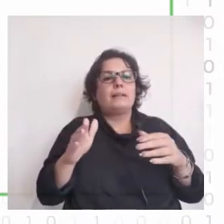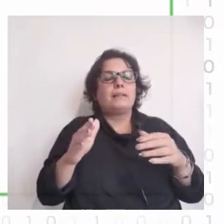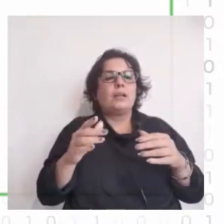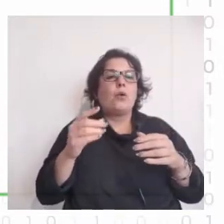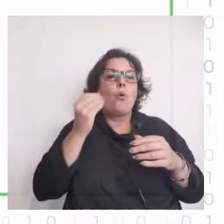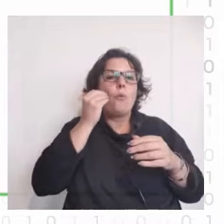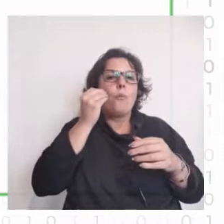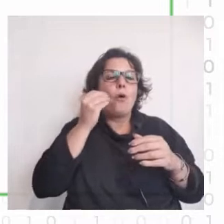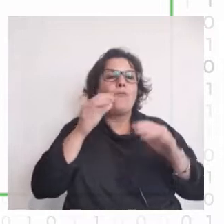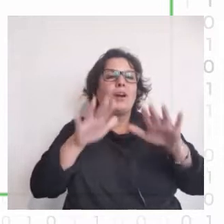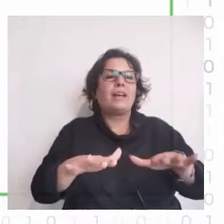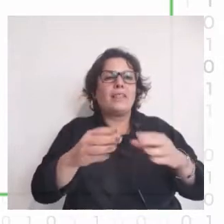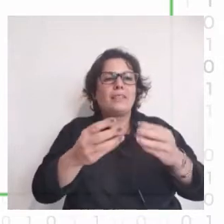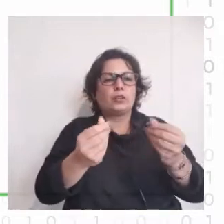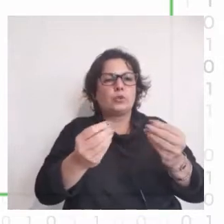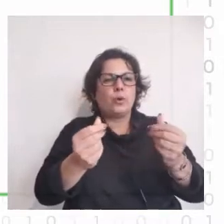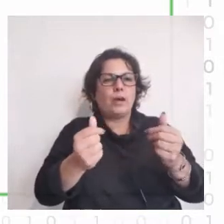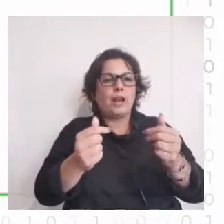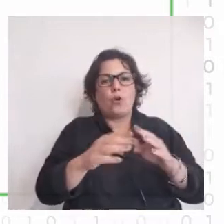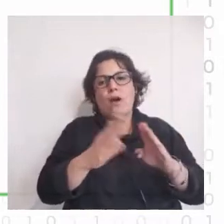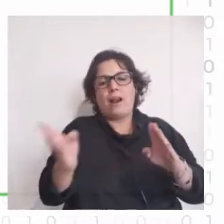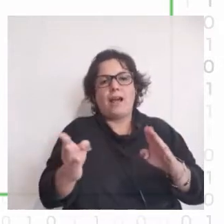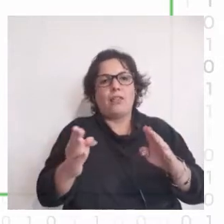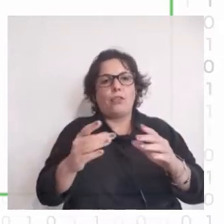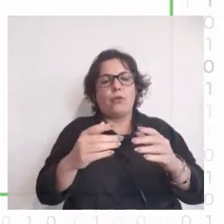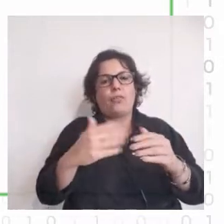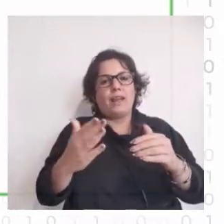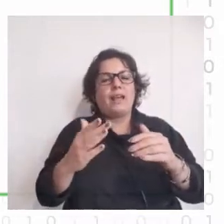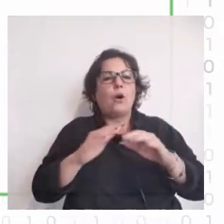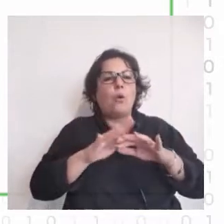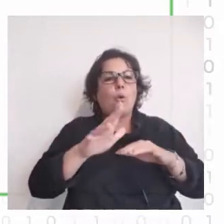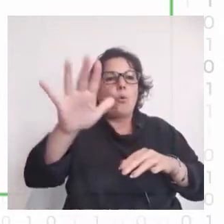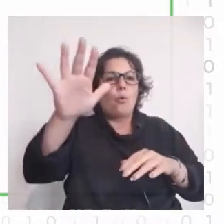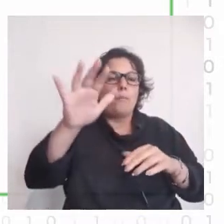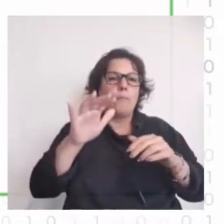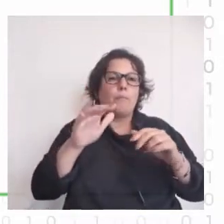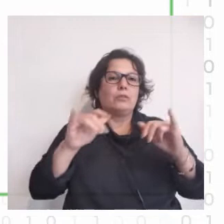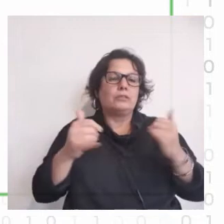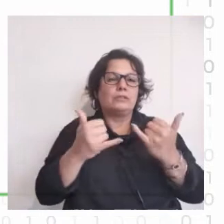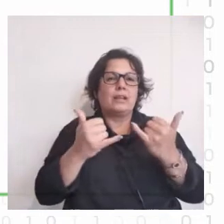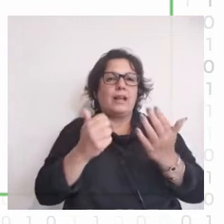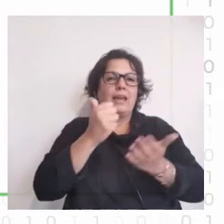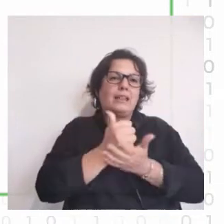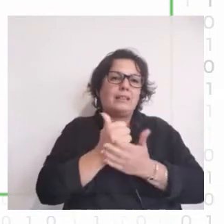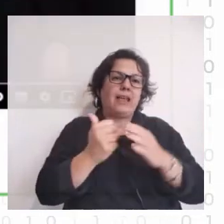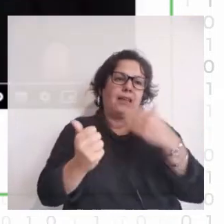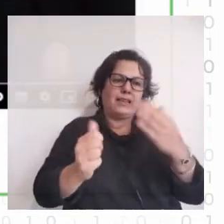el que está a su derecha y el misil y el humo propiamente dicho del que está a su izquierda.